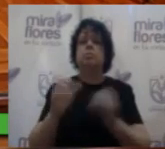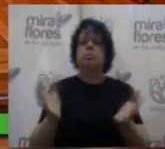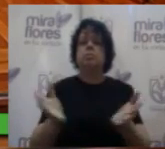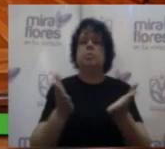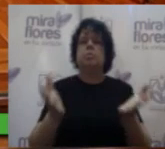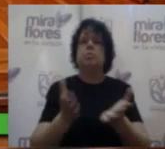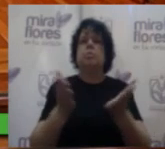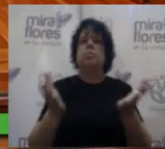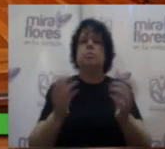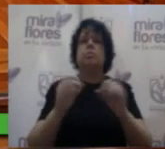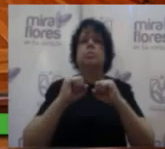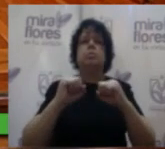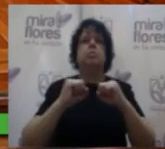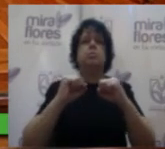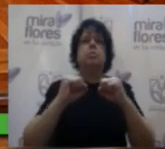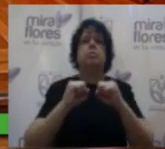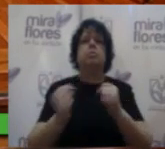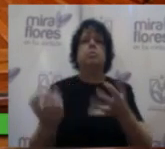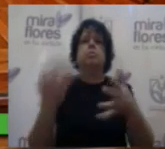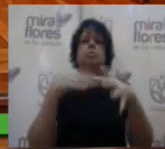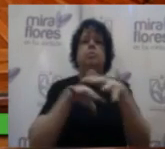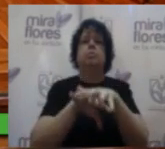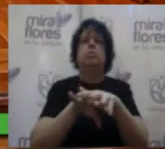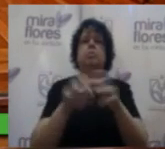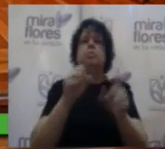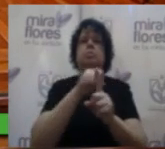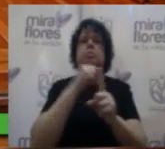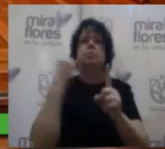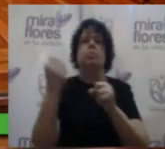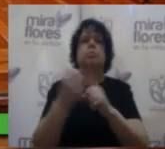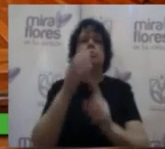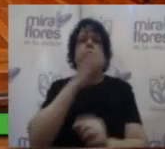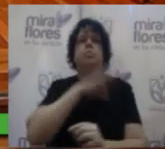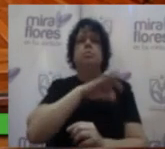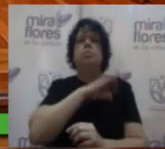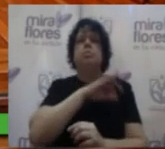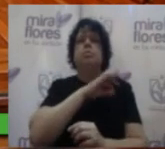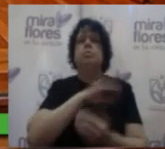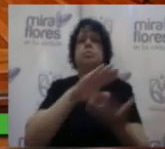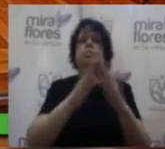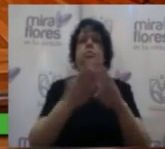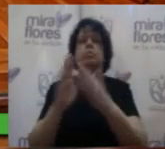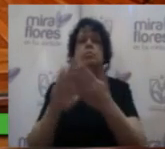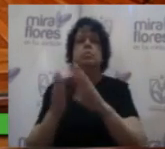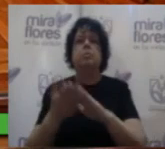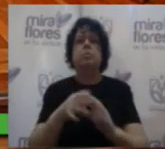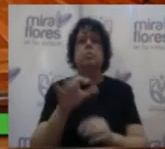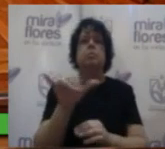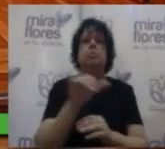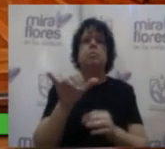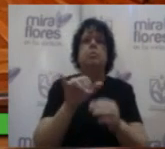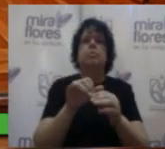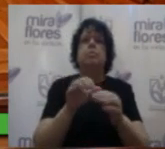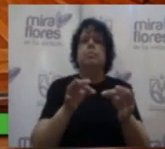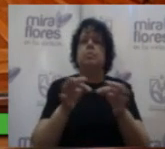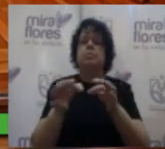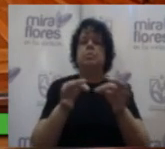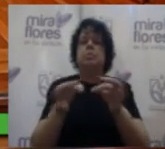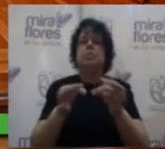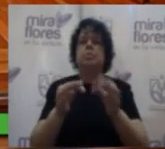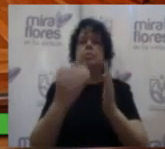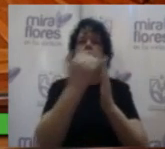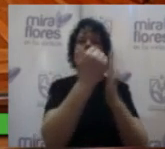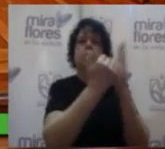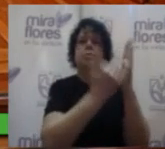promoción de la actividad deportiva e integración social en bien de la comunidad del distrito de conformidad con las consideraciones expuestas en el